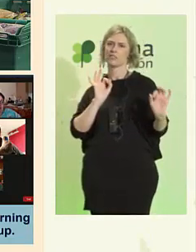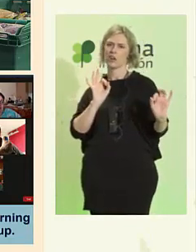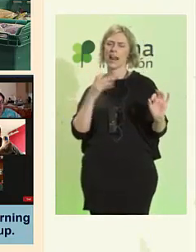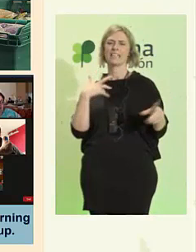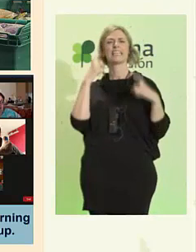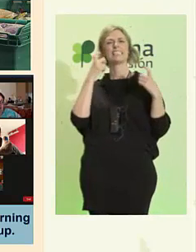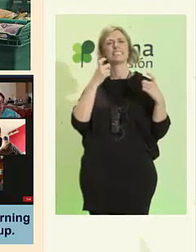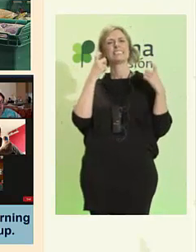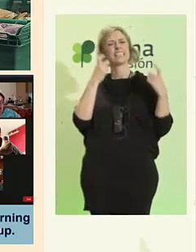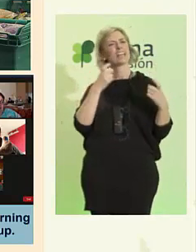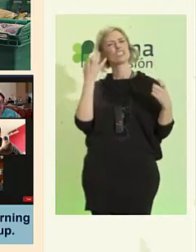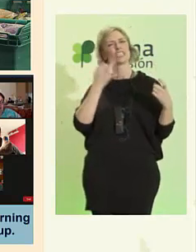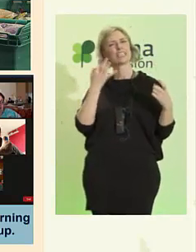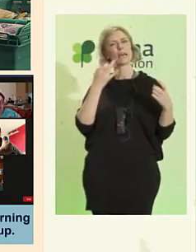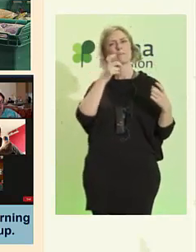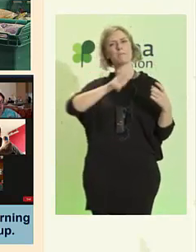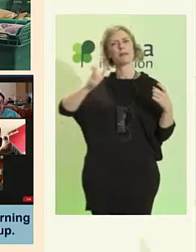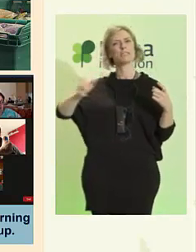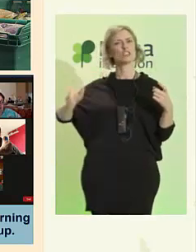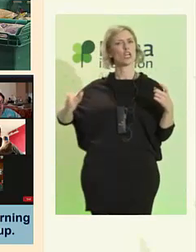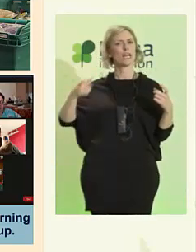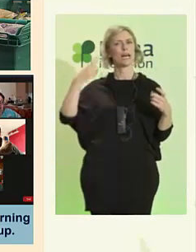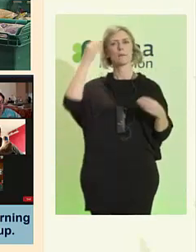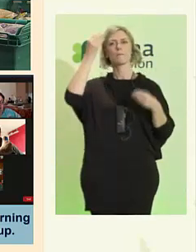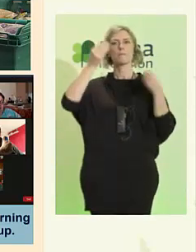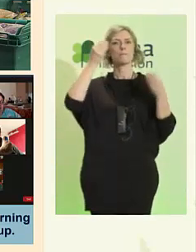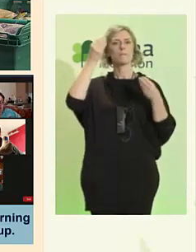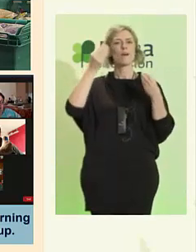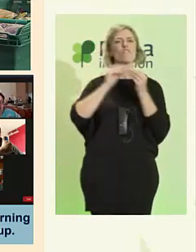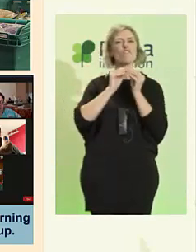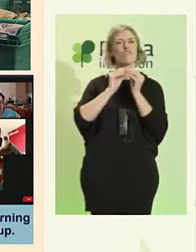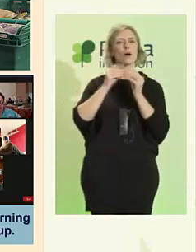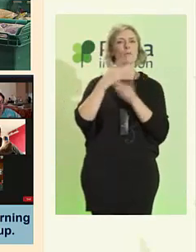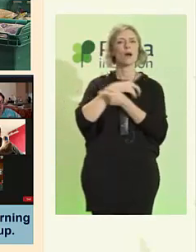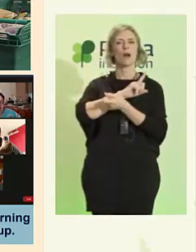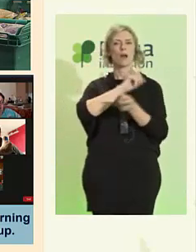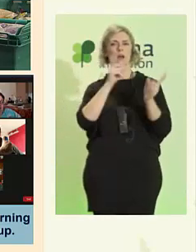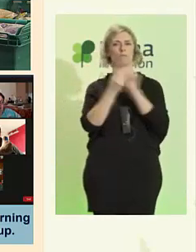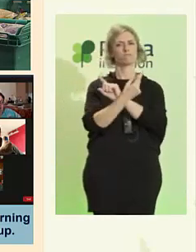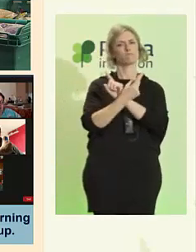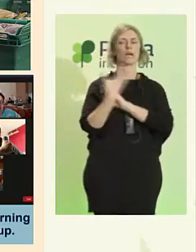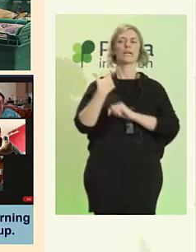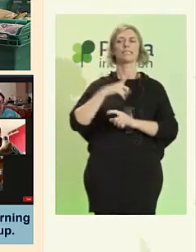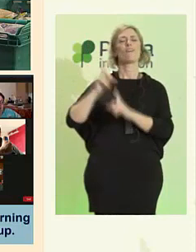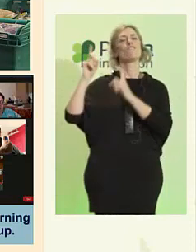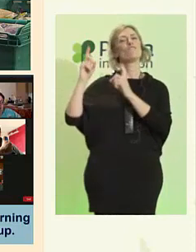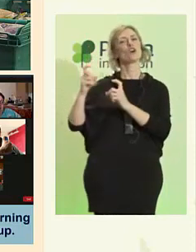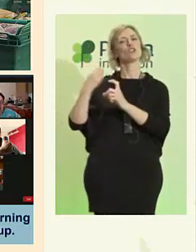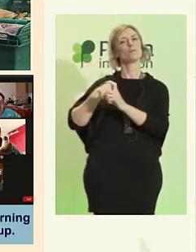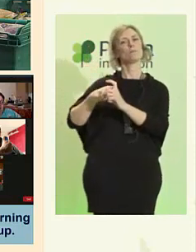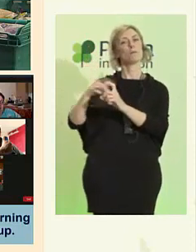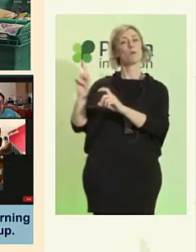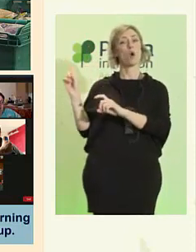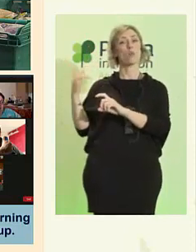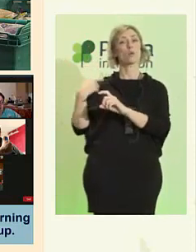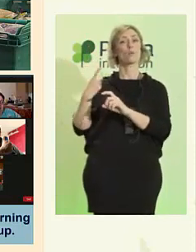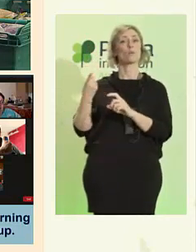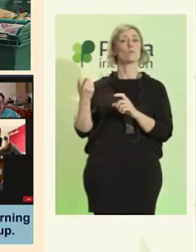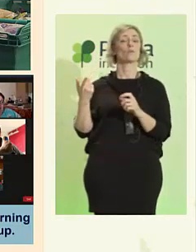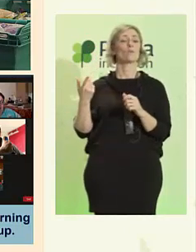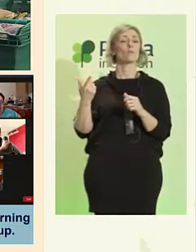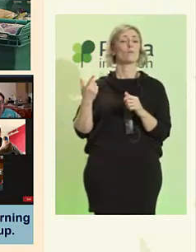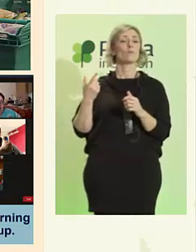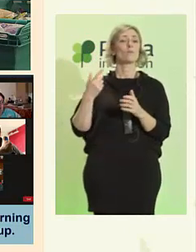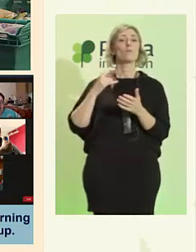las personas cambien su manera de pensar. Esta foto es de un proyecto que están haciendo para reducir el